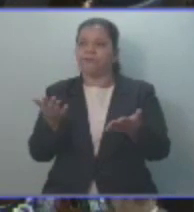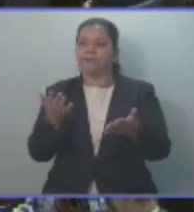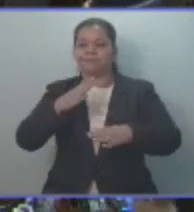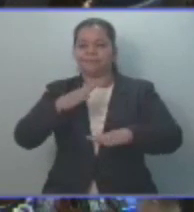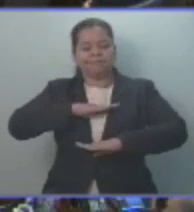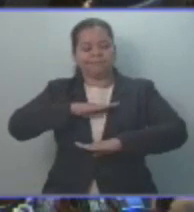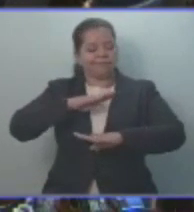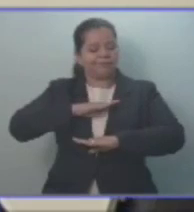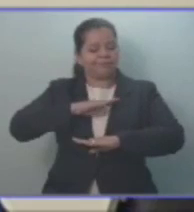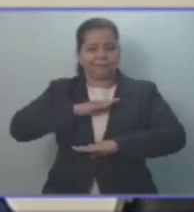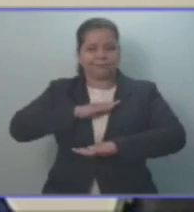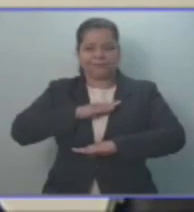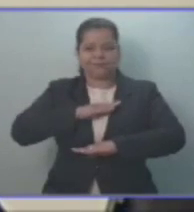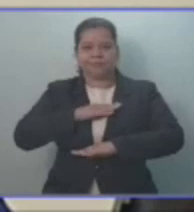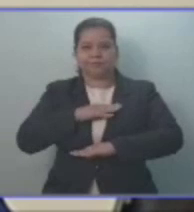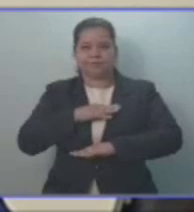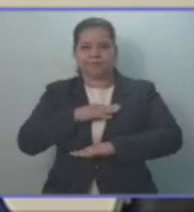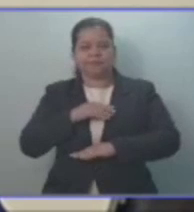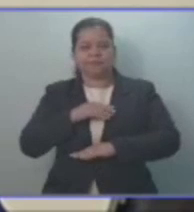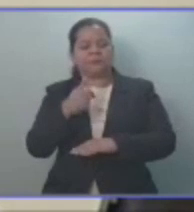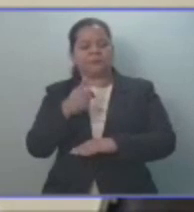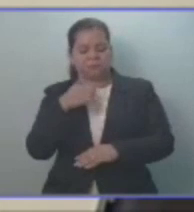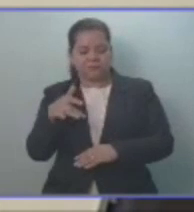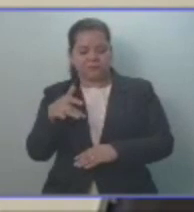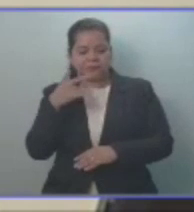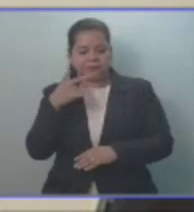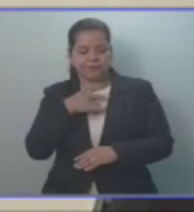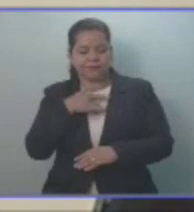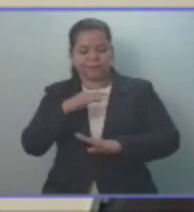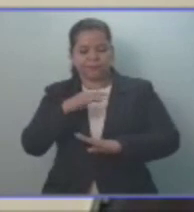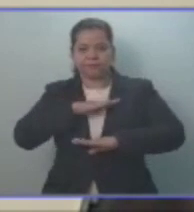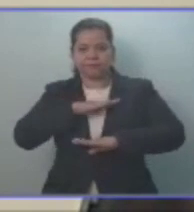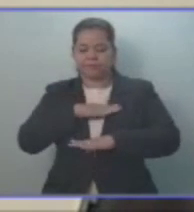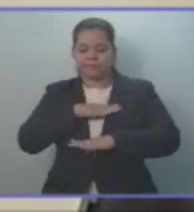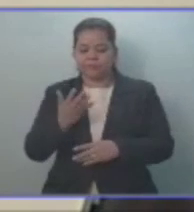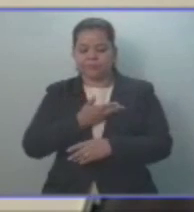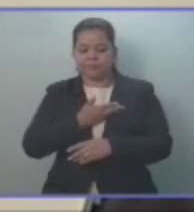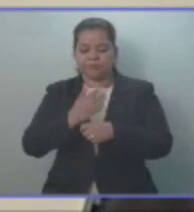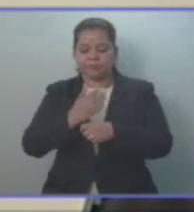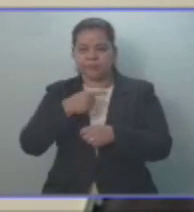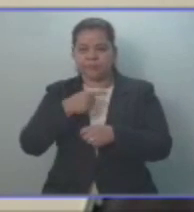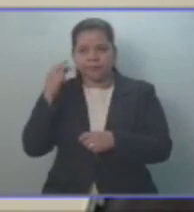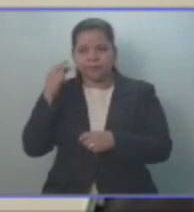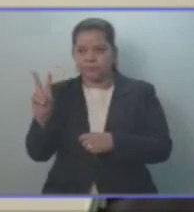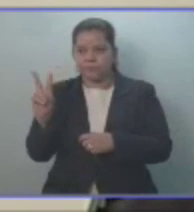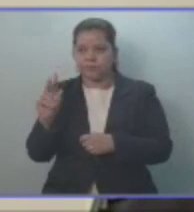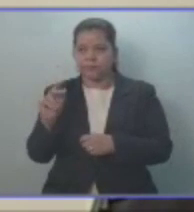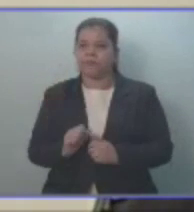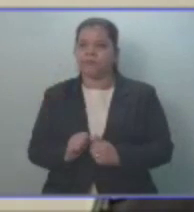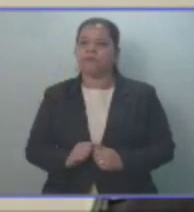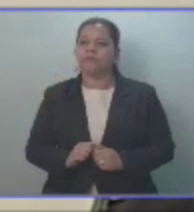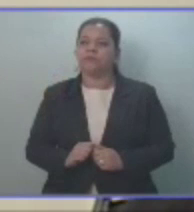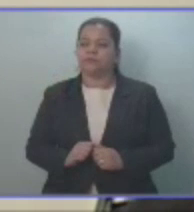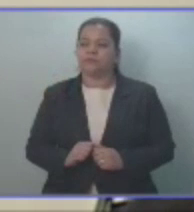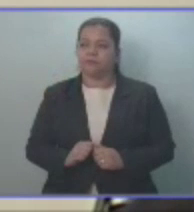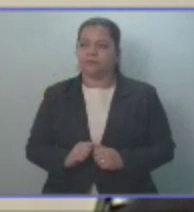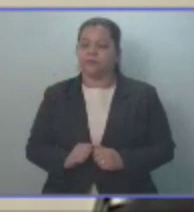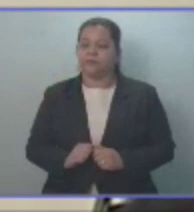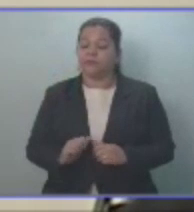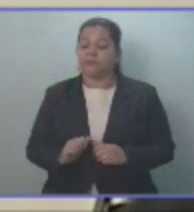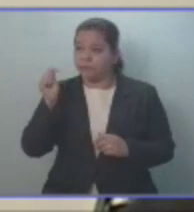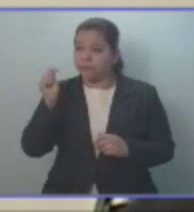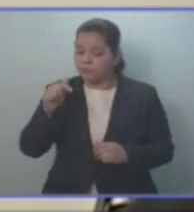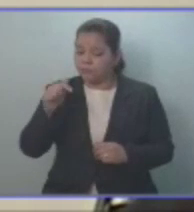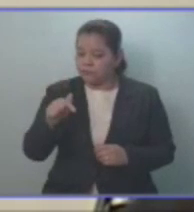personal y la satisfacción del Grupo Parlamentario del FMLN por